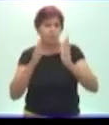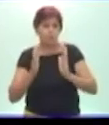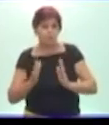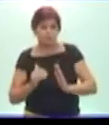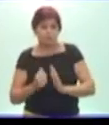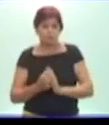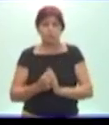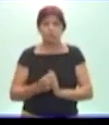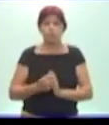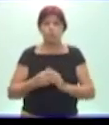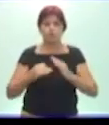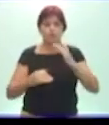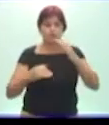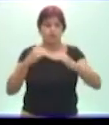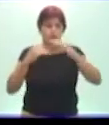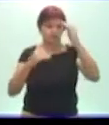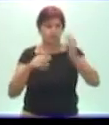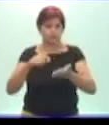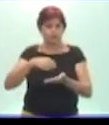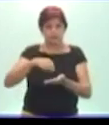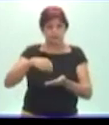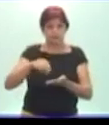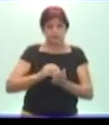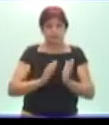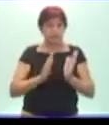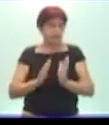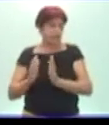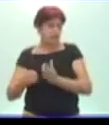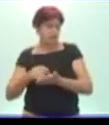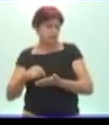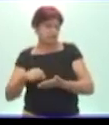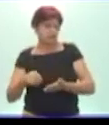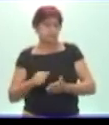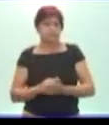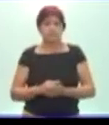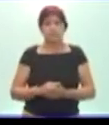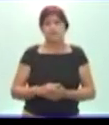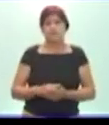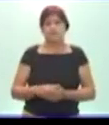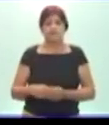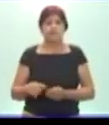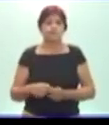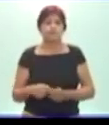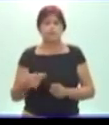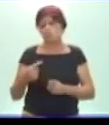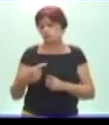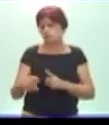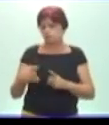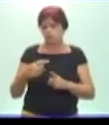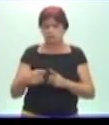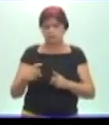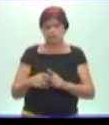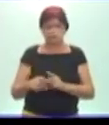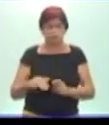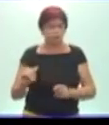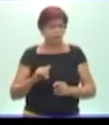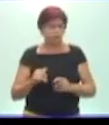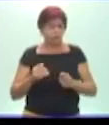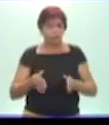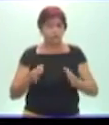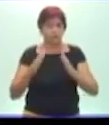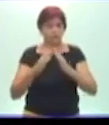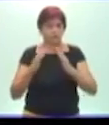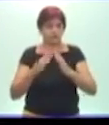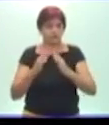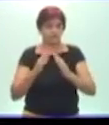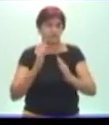ordenador de lápices para tener más organizados los instrumentos de trabajo confeccionamos la casita de Martín y creamos un huevo